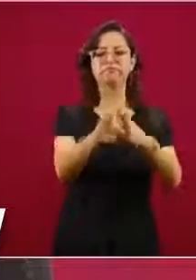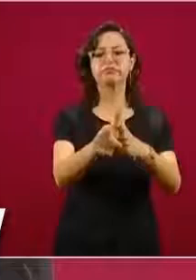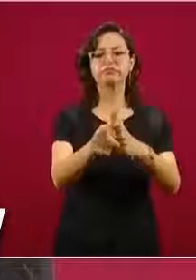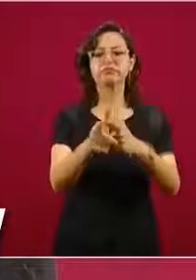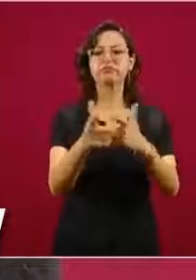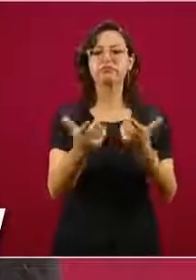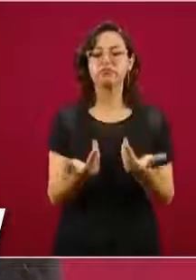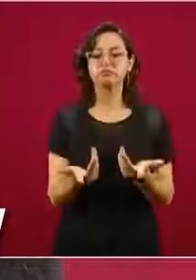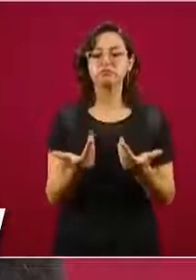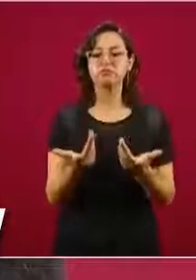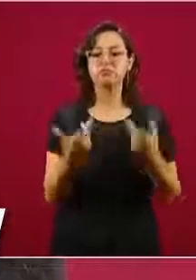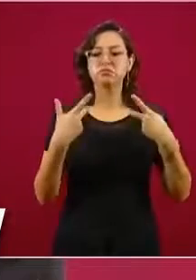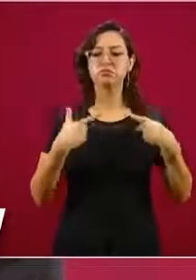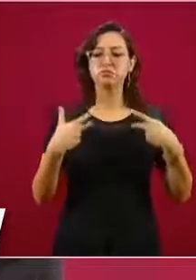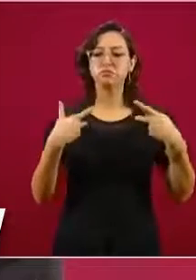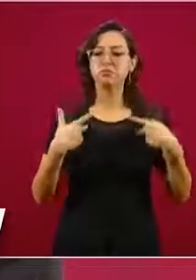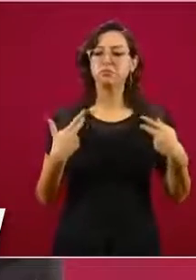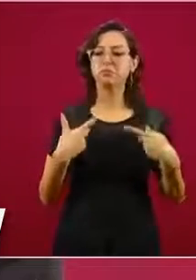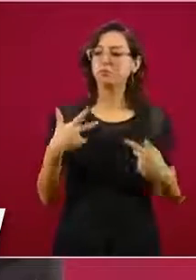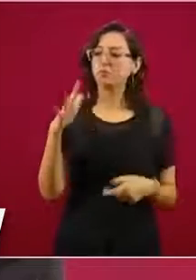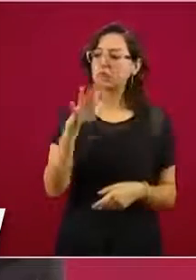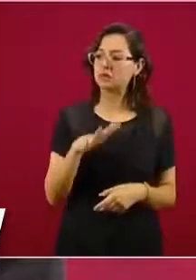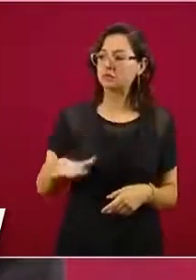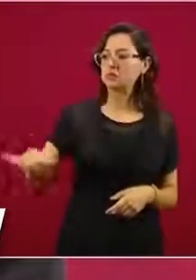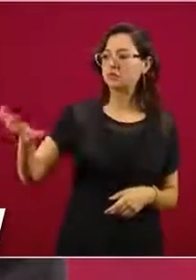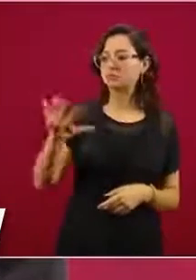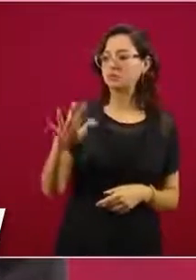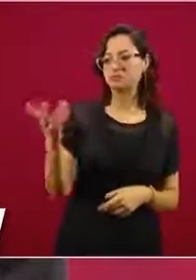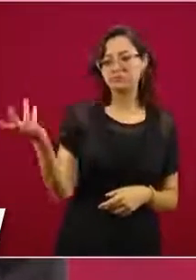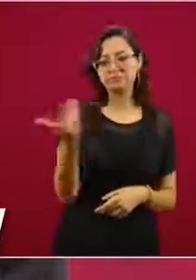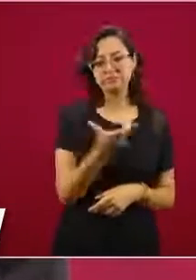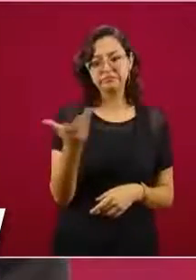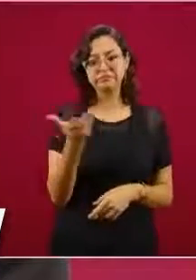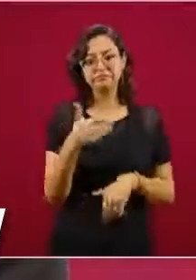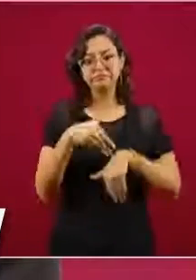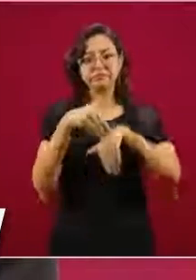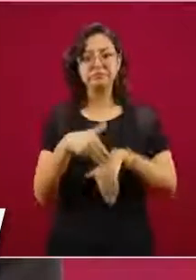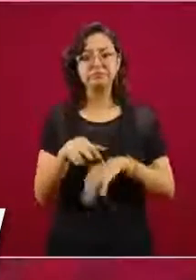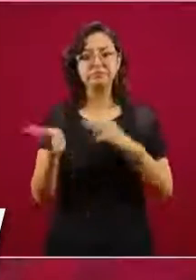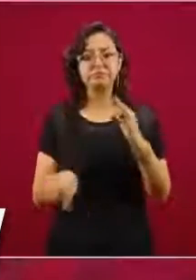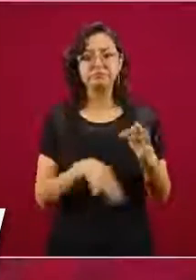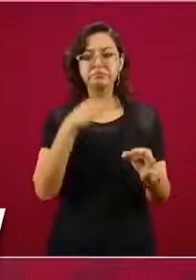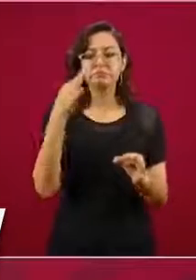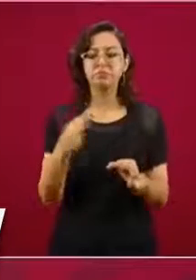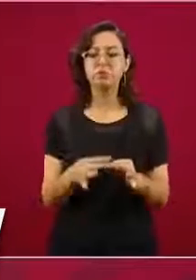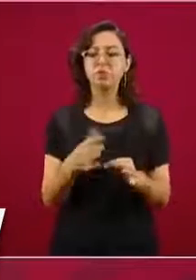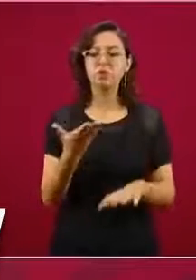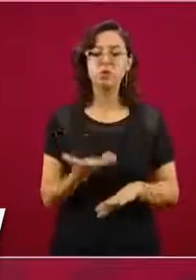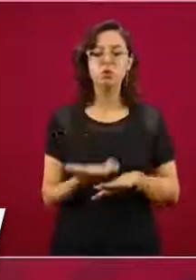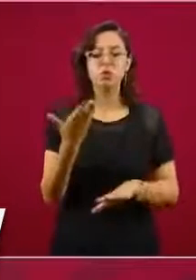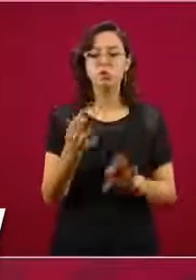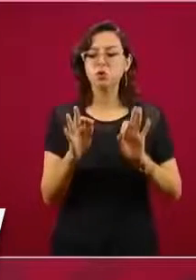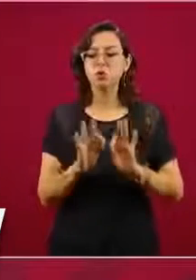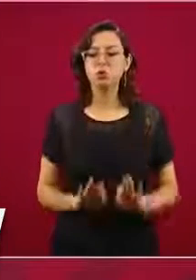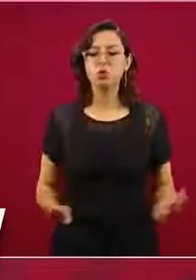lo que la población está haciendo, que es lo más importante,